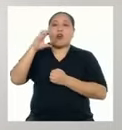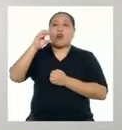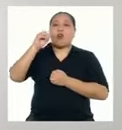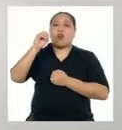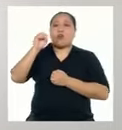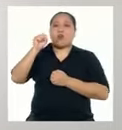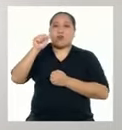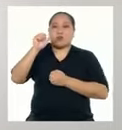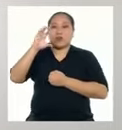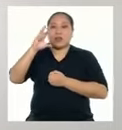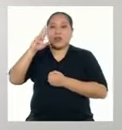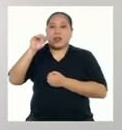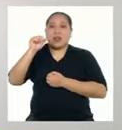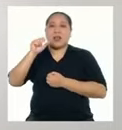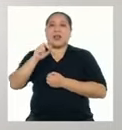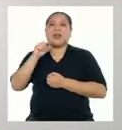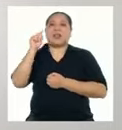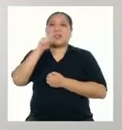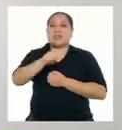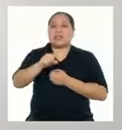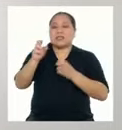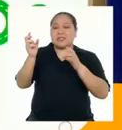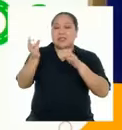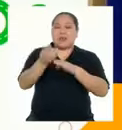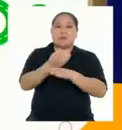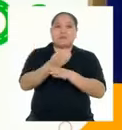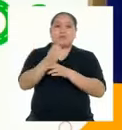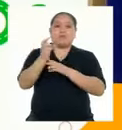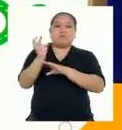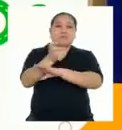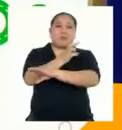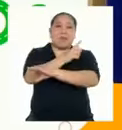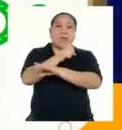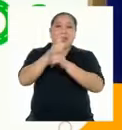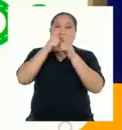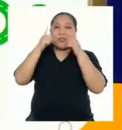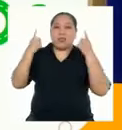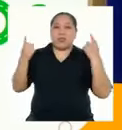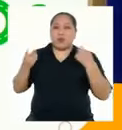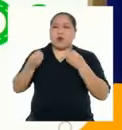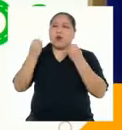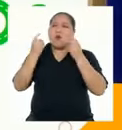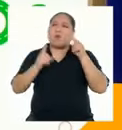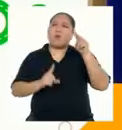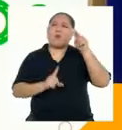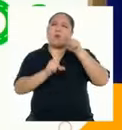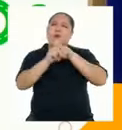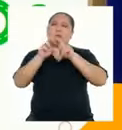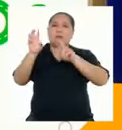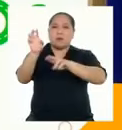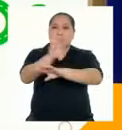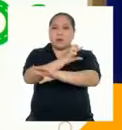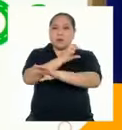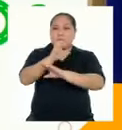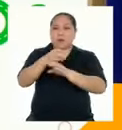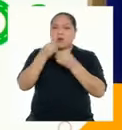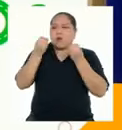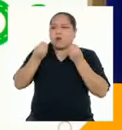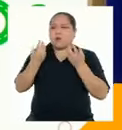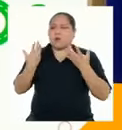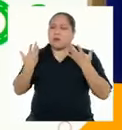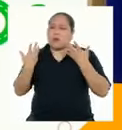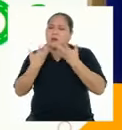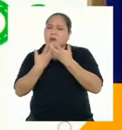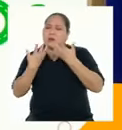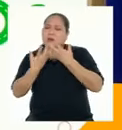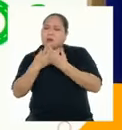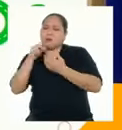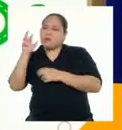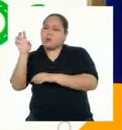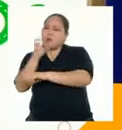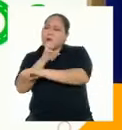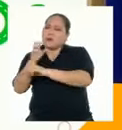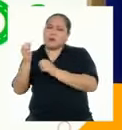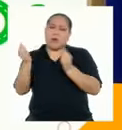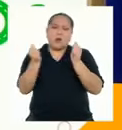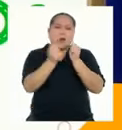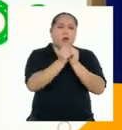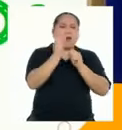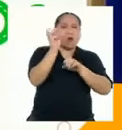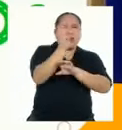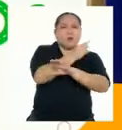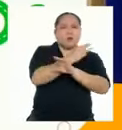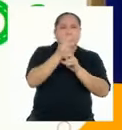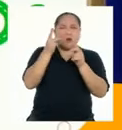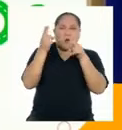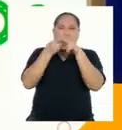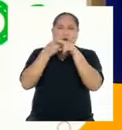Limache sobre este género literario ¿Cómo nace la poesía? ¿Cuál es la relación entre la poesía y la música?